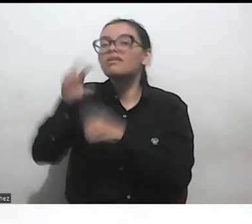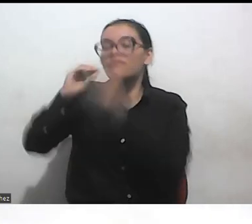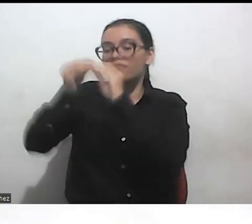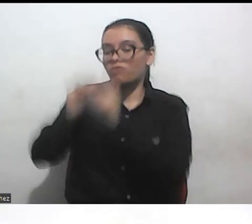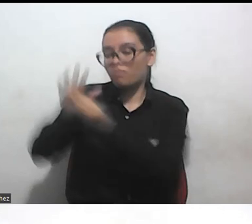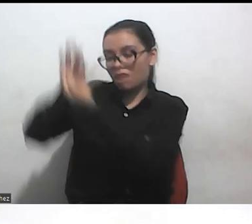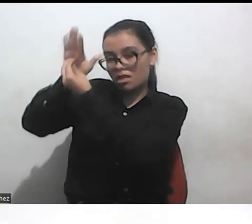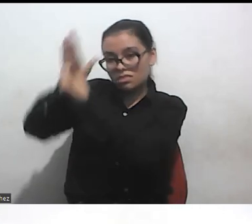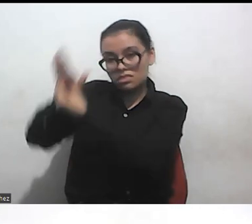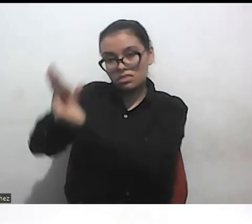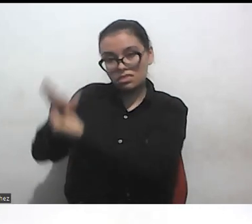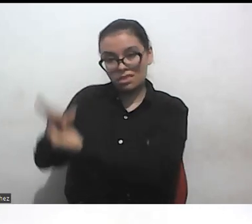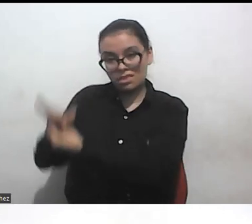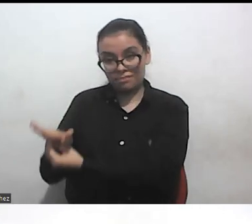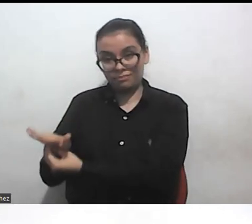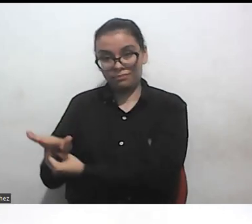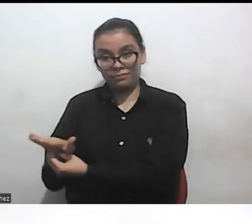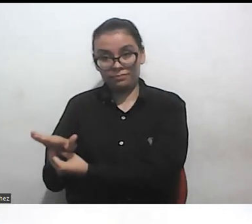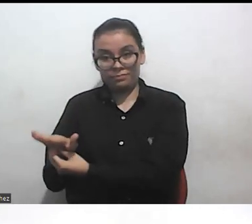gracias profe Andrea